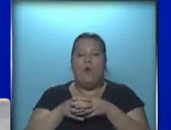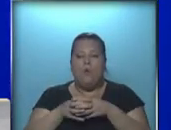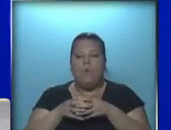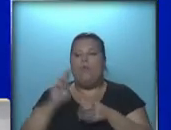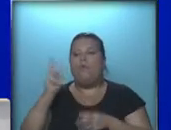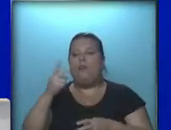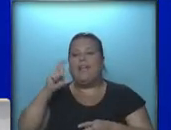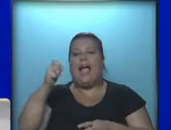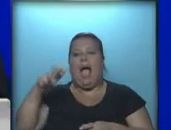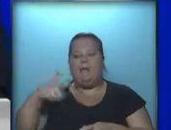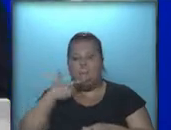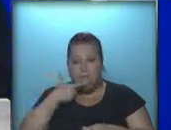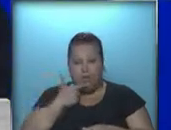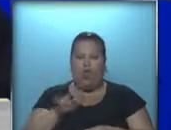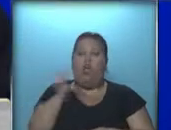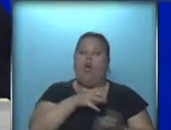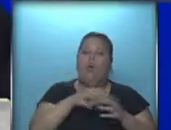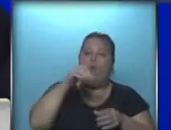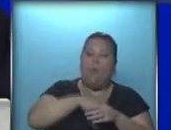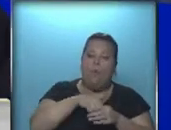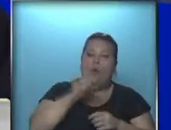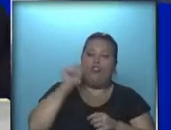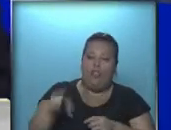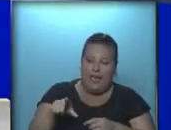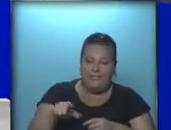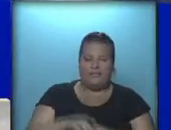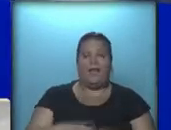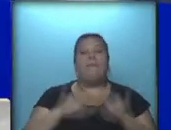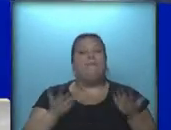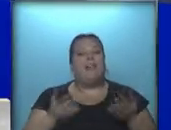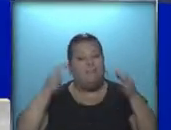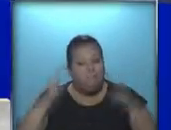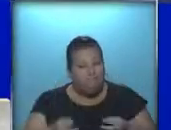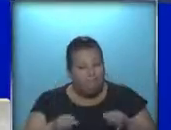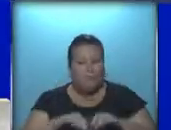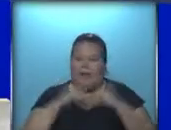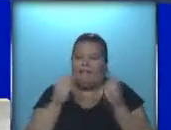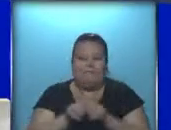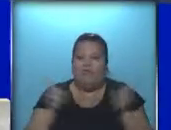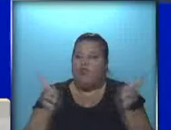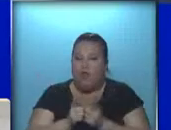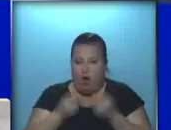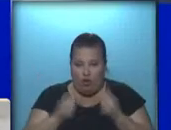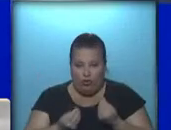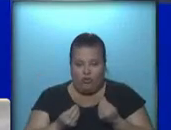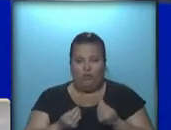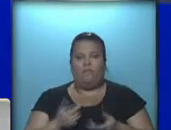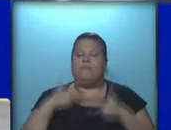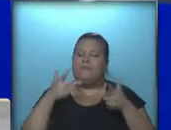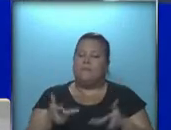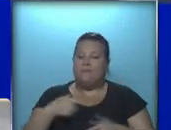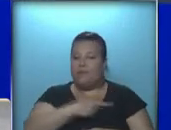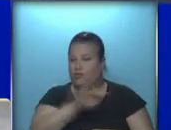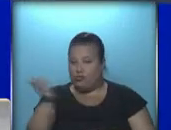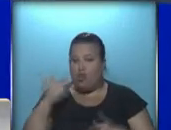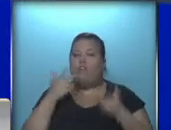fallecido Eduardo Campos, que una parte de sus votos le pertenecen a ella, pero en realidad, y para cerrar y para sintetizar, te diría Pablo, o les